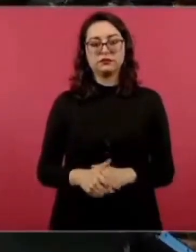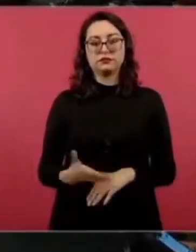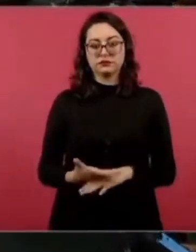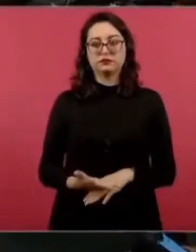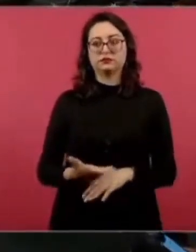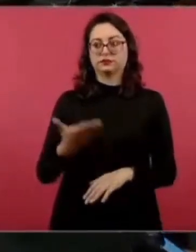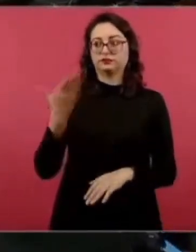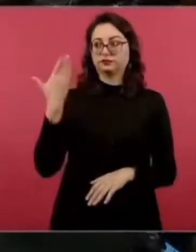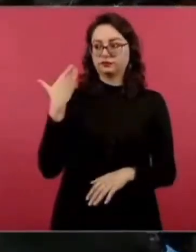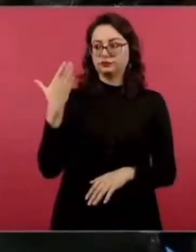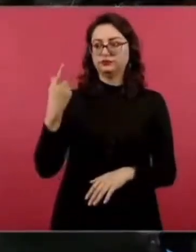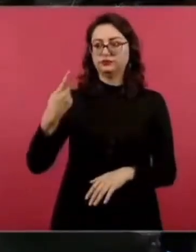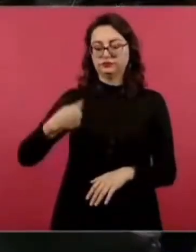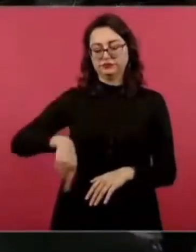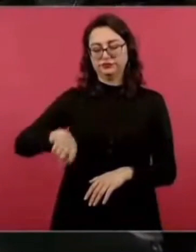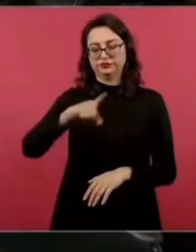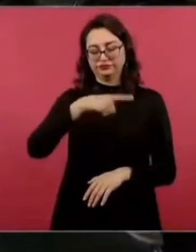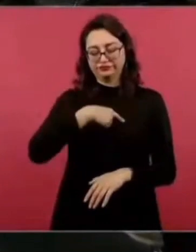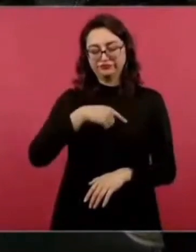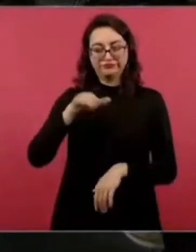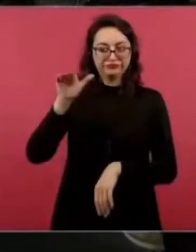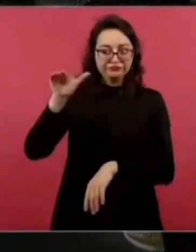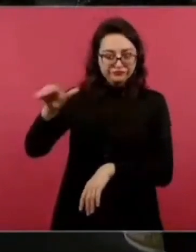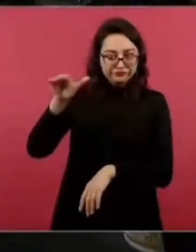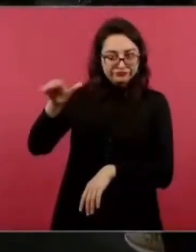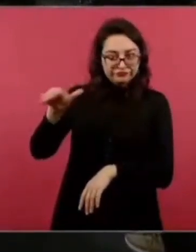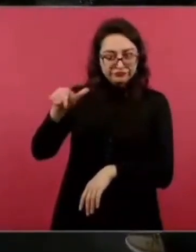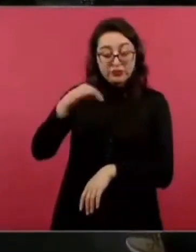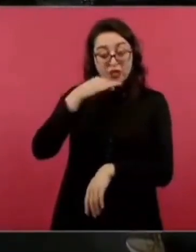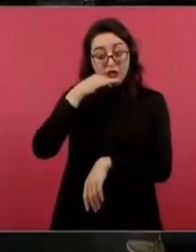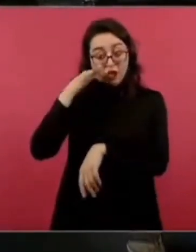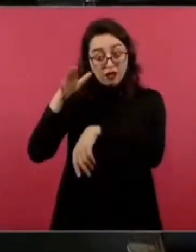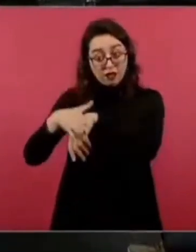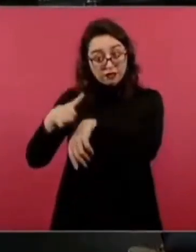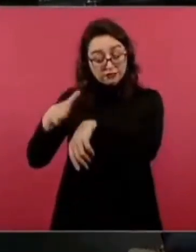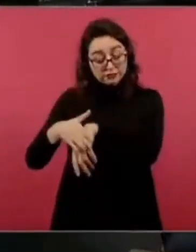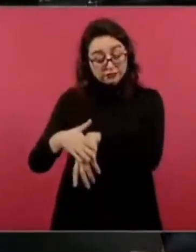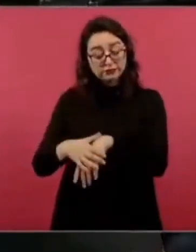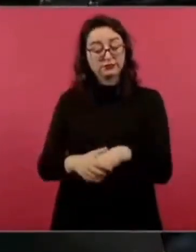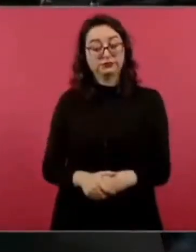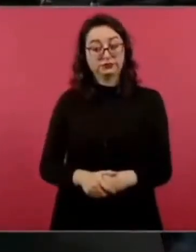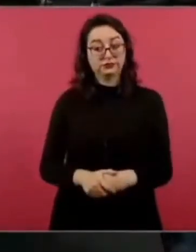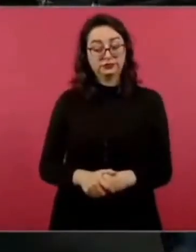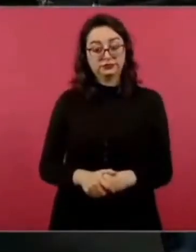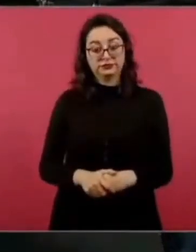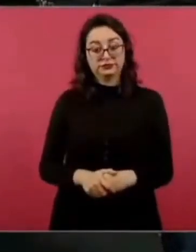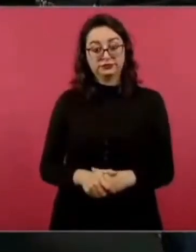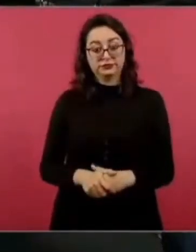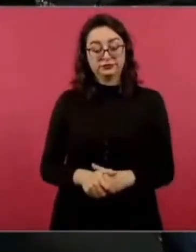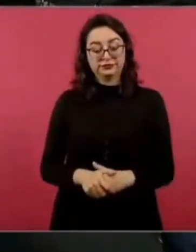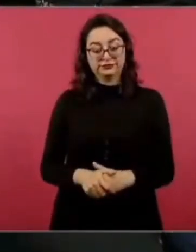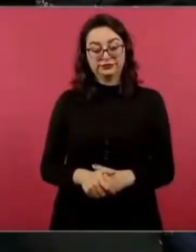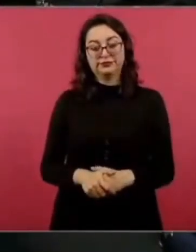porque estaba mal aconsejado de que ya no iba a pagar lo de